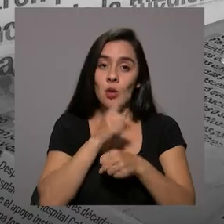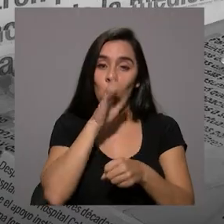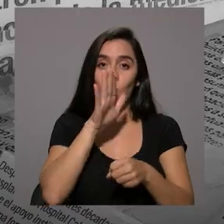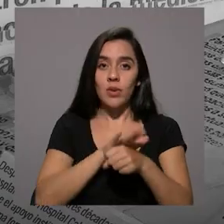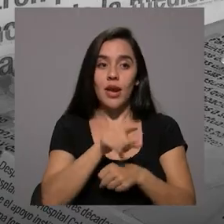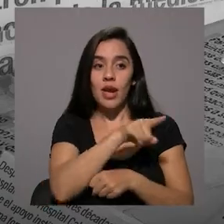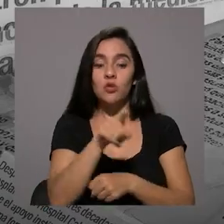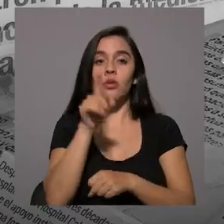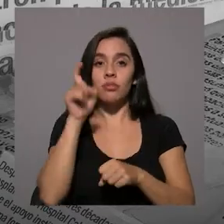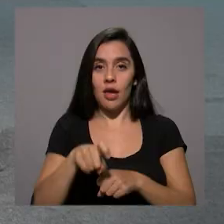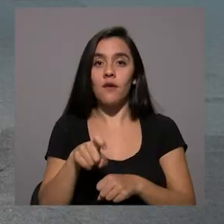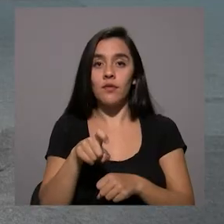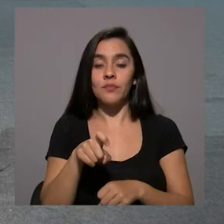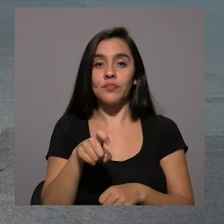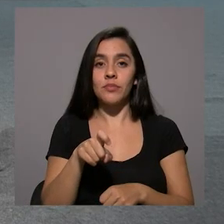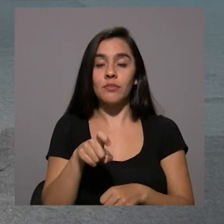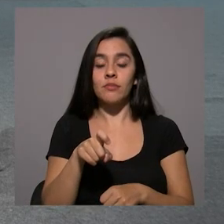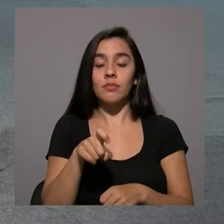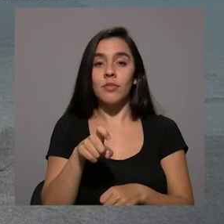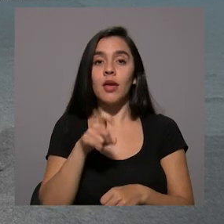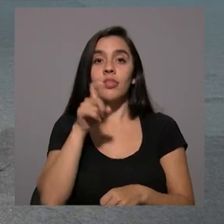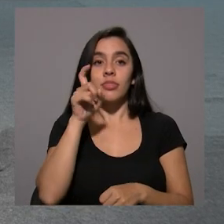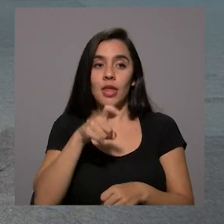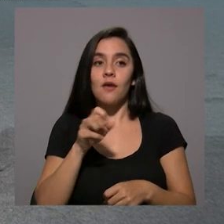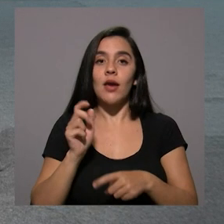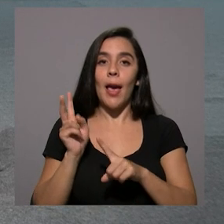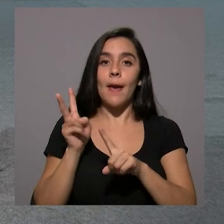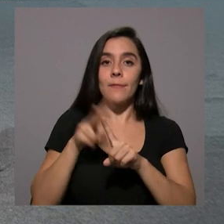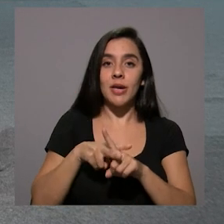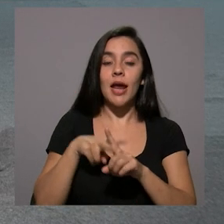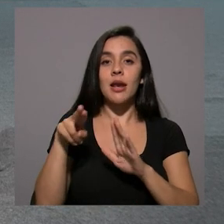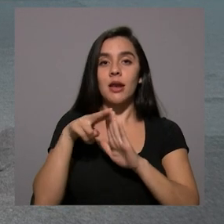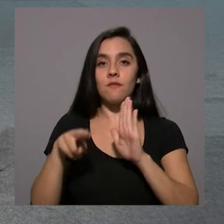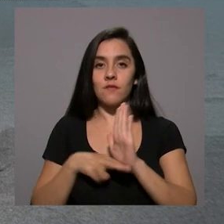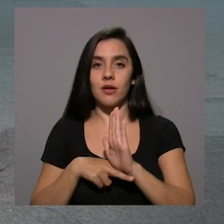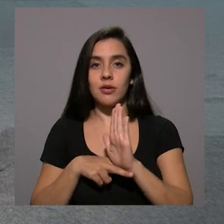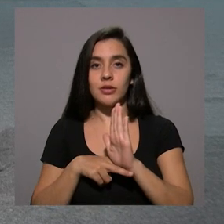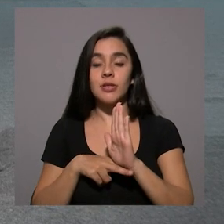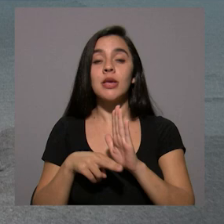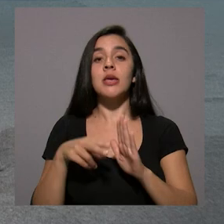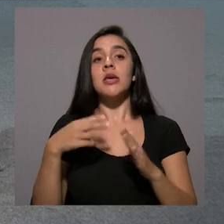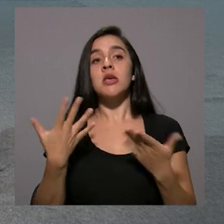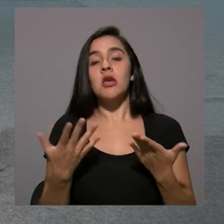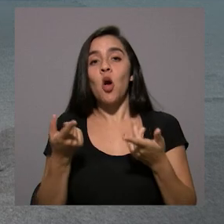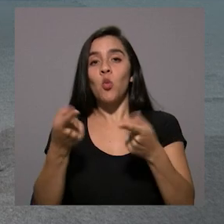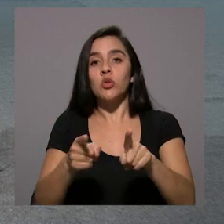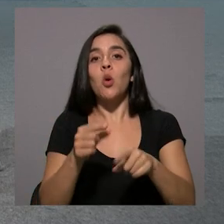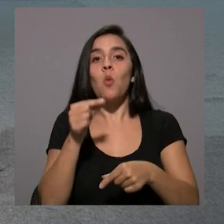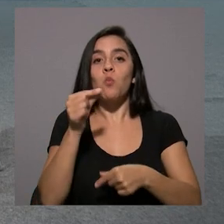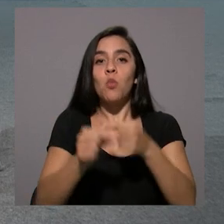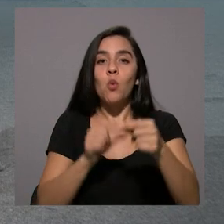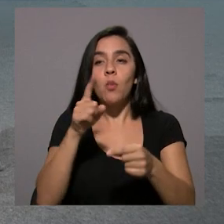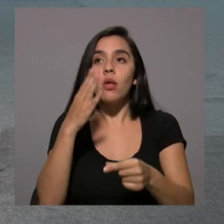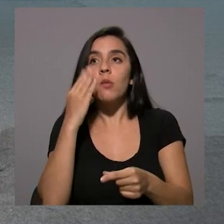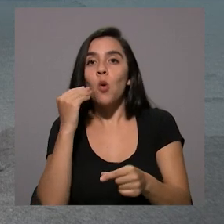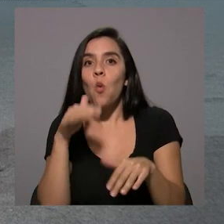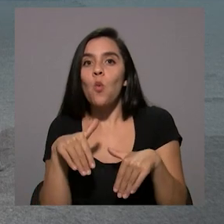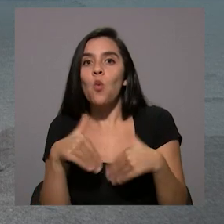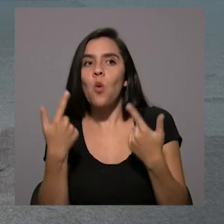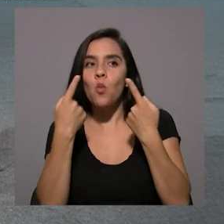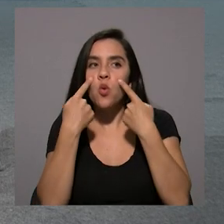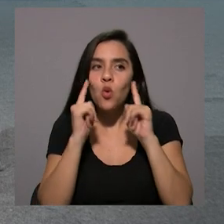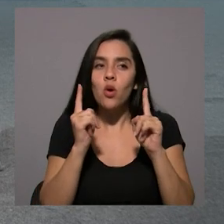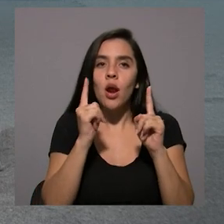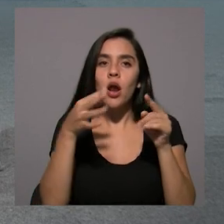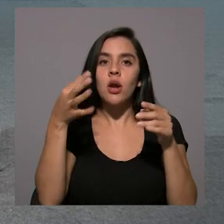operadores de las reglas del juego político, son quienes las ponen en práctica. Y en consecuencia tendrán poco a poco que ir ganando experiencia en